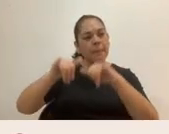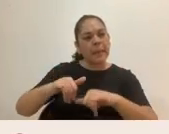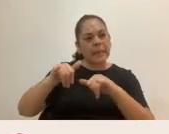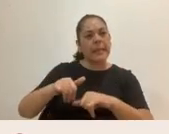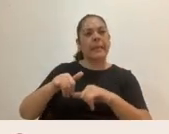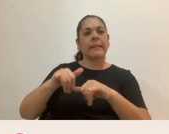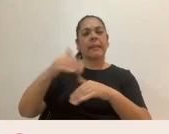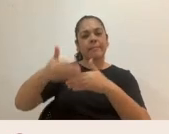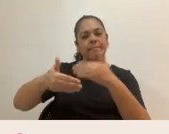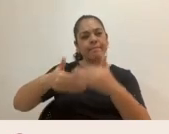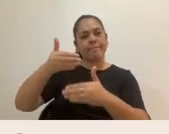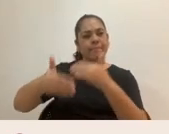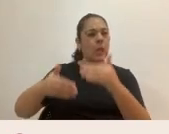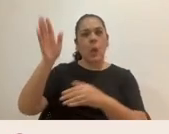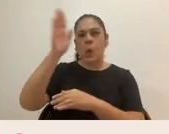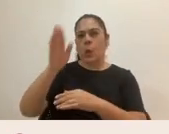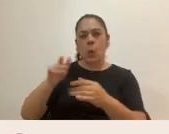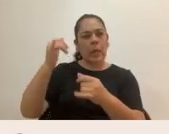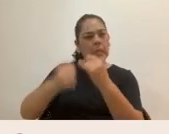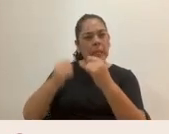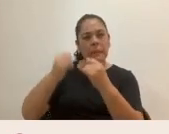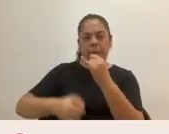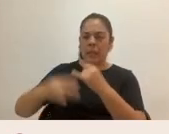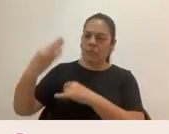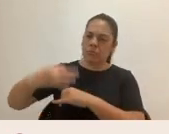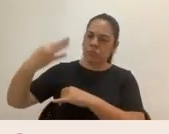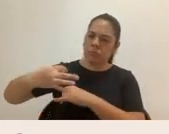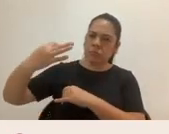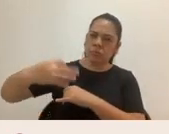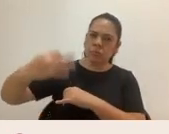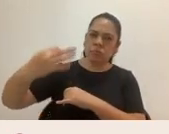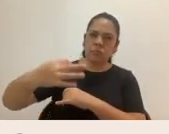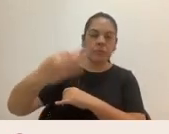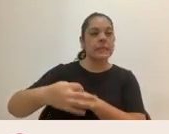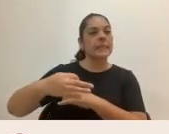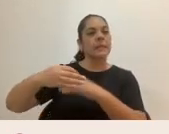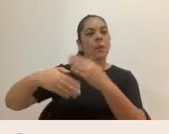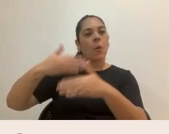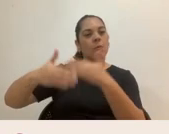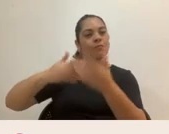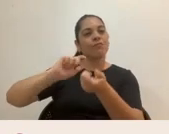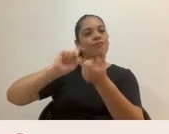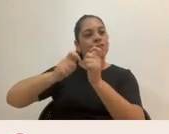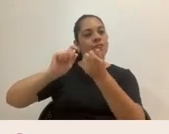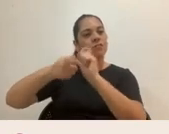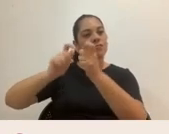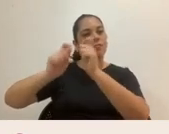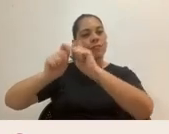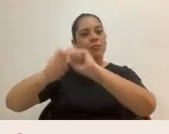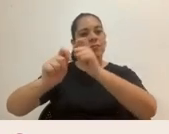no es un trabajo acabado, es algo de todos los días, de todos los días, ir haciendo ese cambio de chip